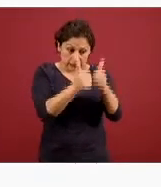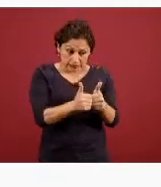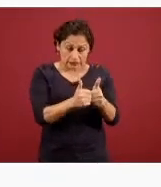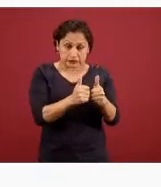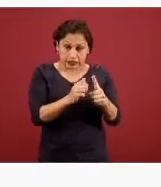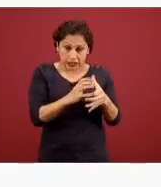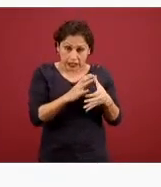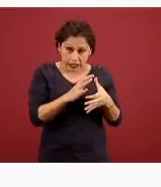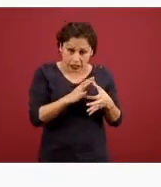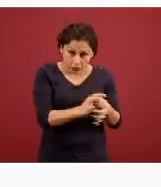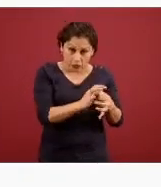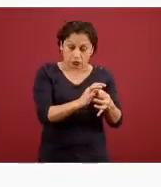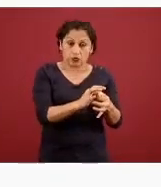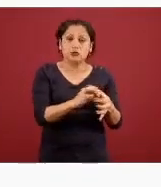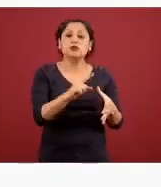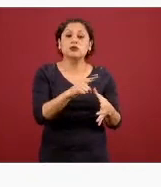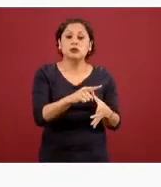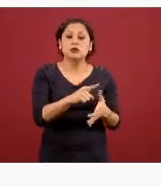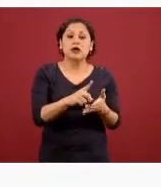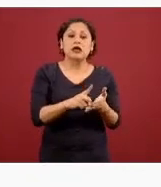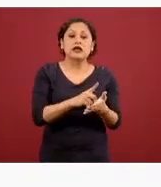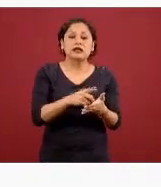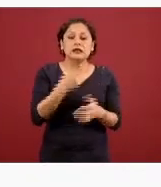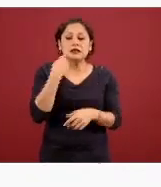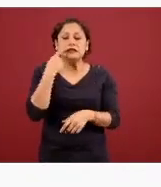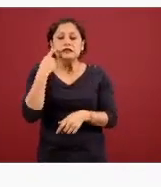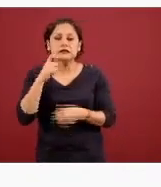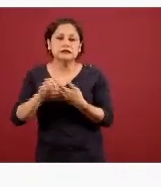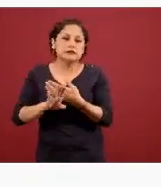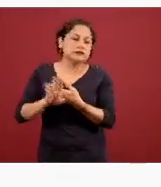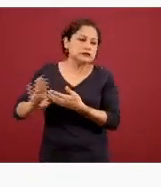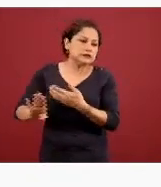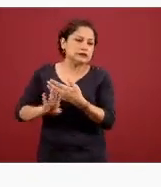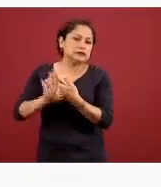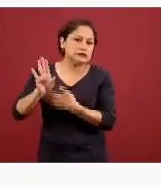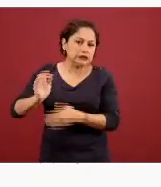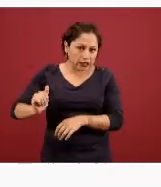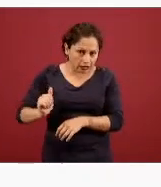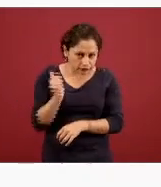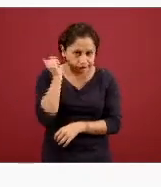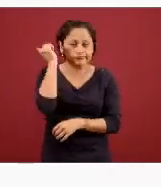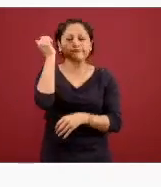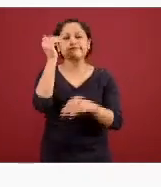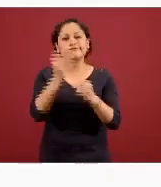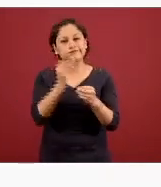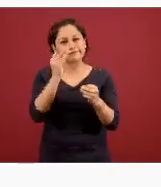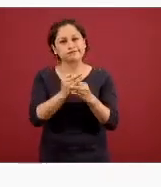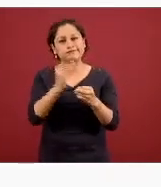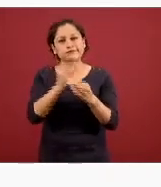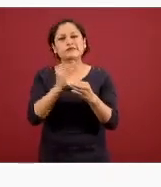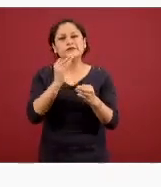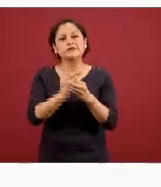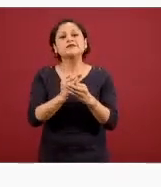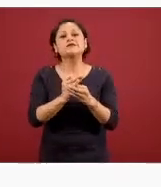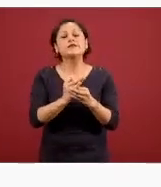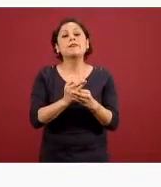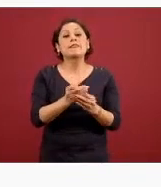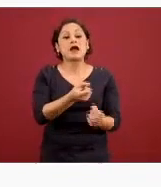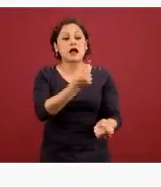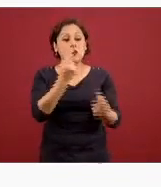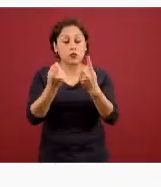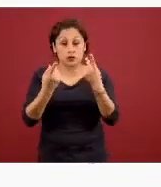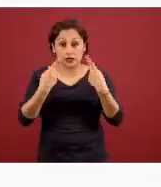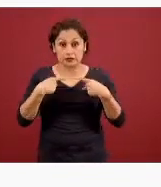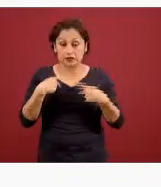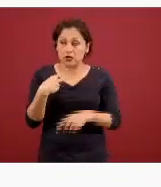esta manera para tratar de alejarnos del consumo este es el momento perfecto para todas las personas que padecen de la epidemia del tabaquismo